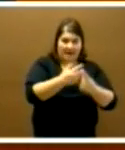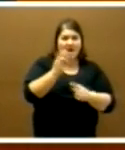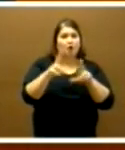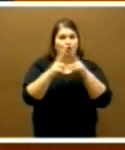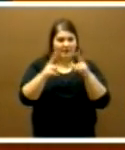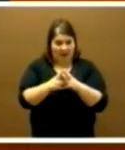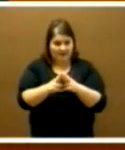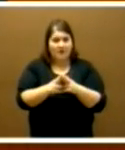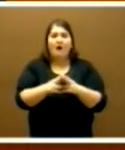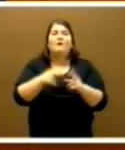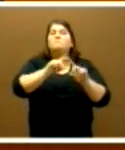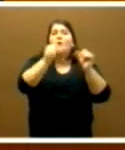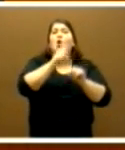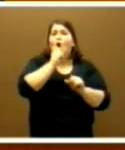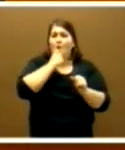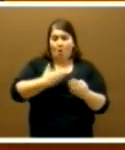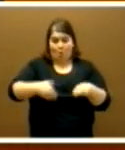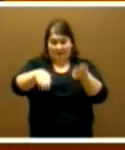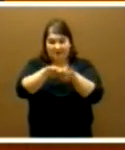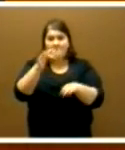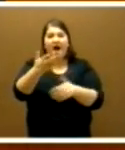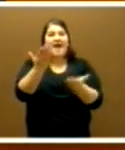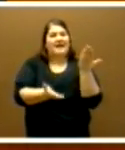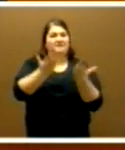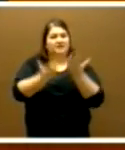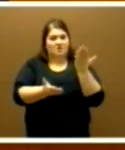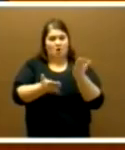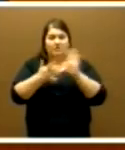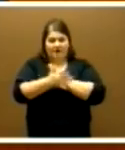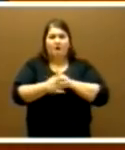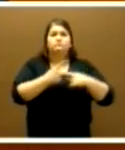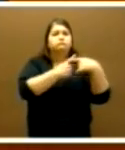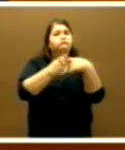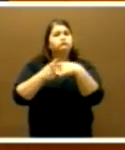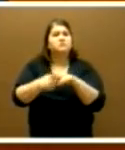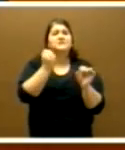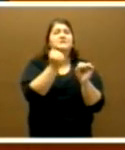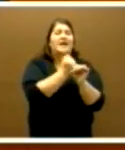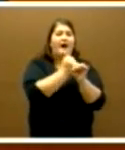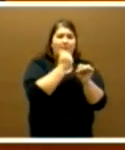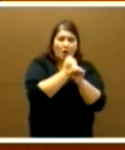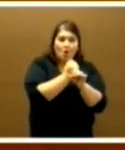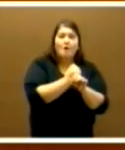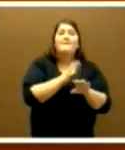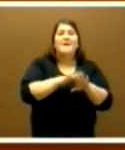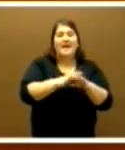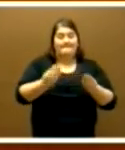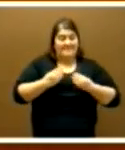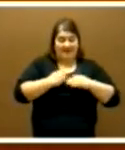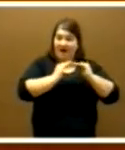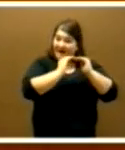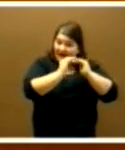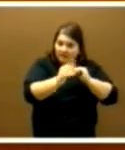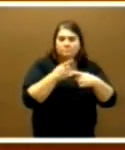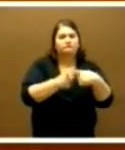social más igualitario y equitativo, en el que se realice un reparto equilibrado de las tareas necesarias para el sostenimiento de la vida.